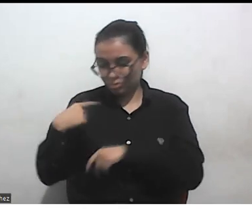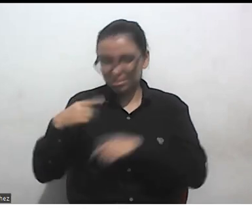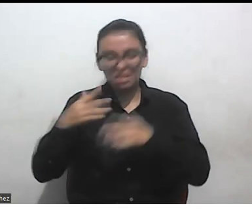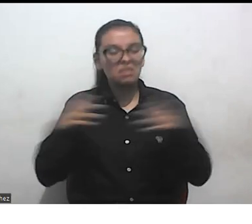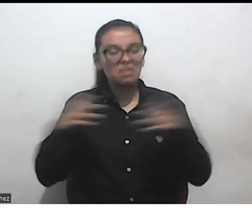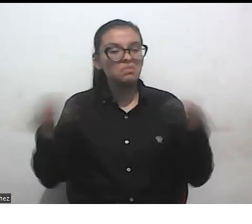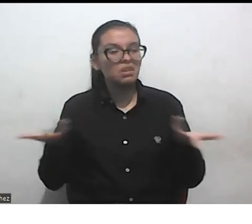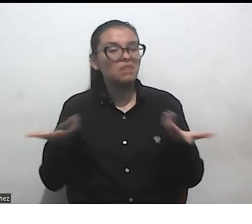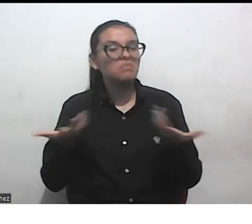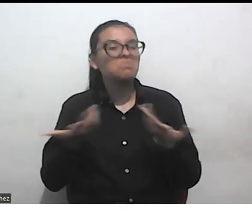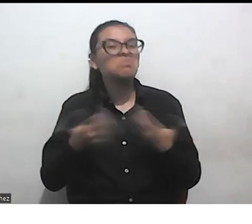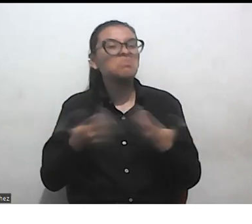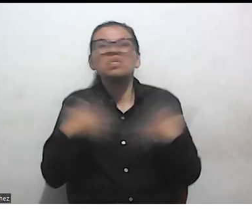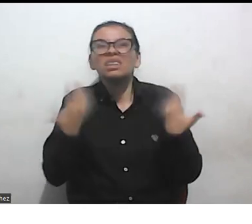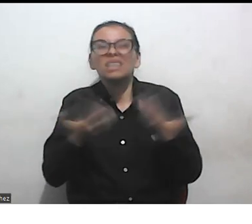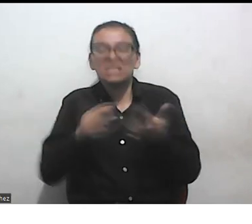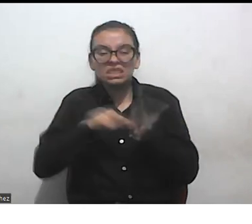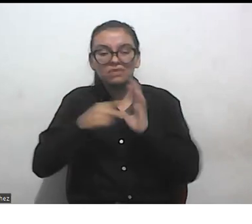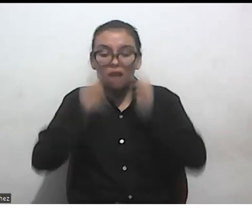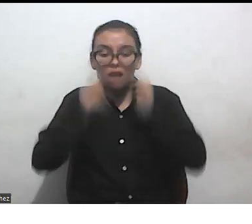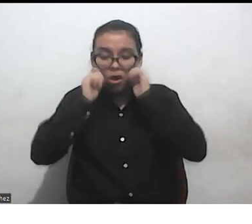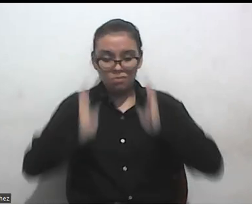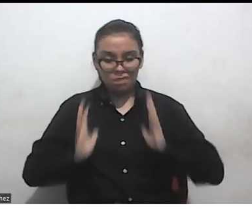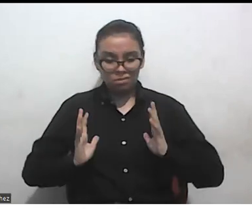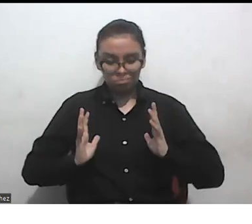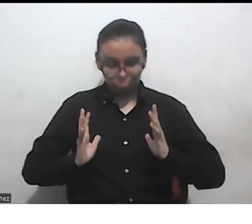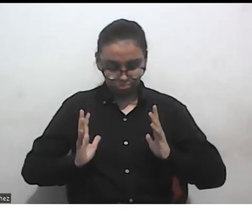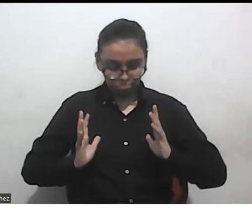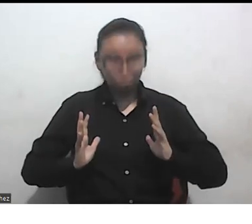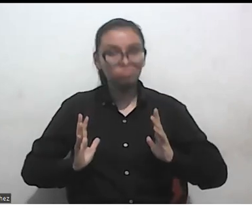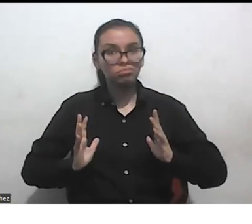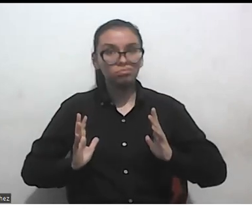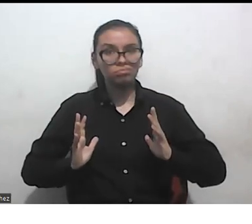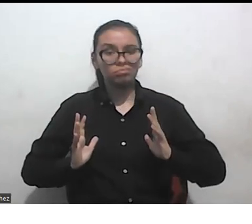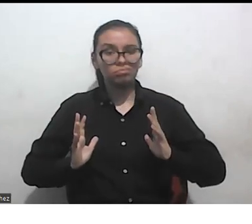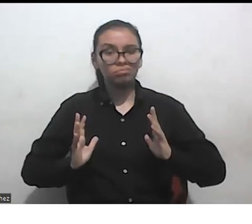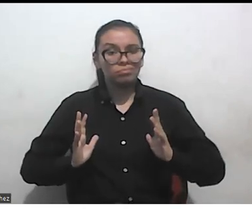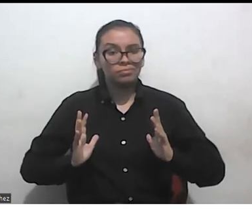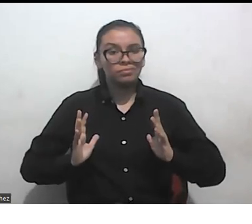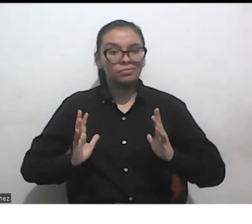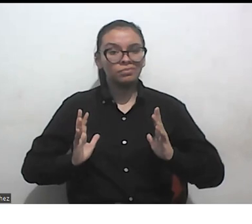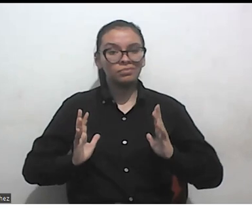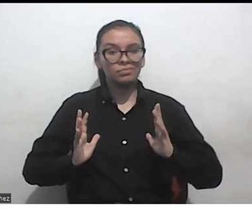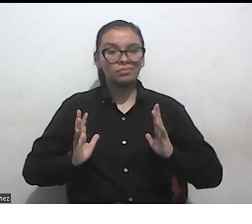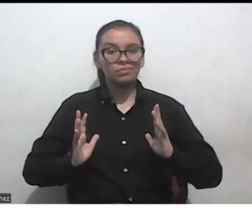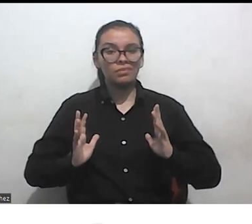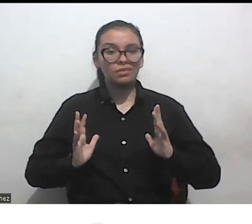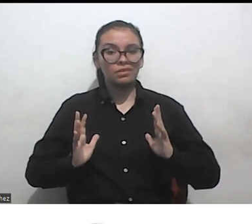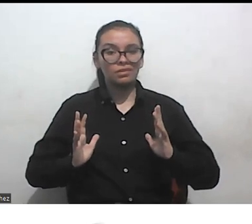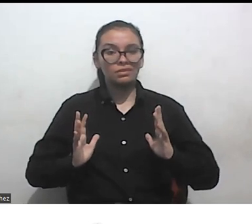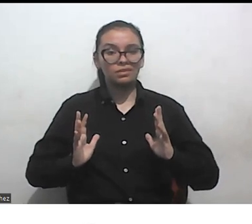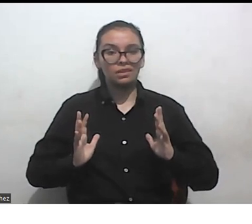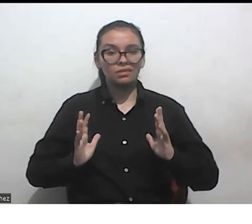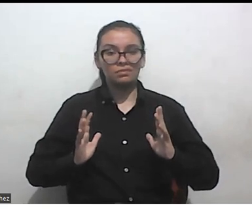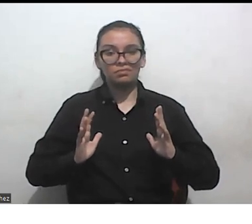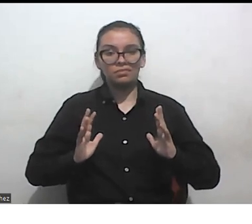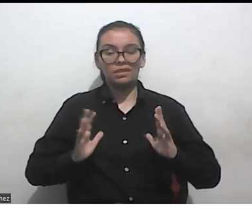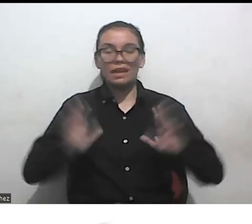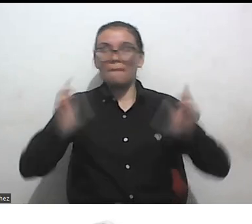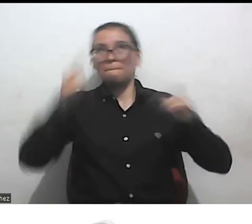humano qué significa ser humano si es que pensamos en esta macro